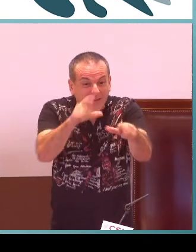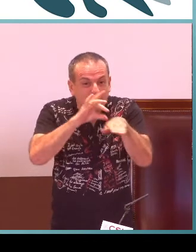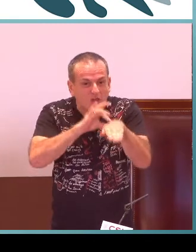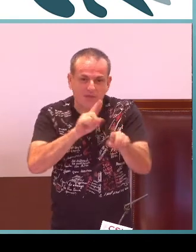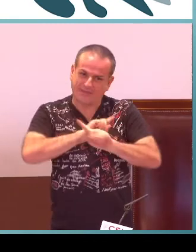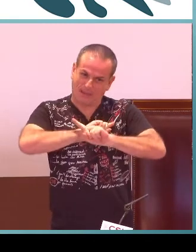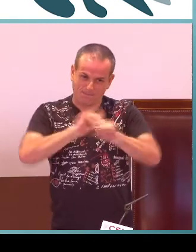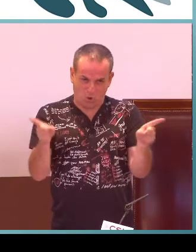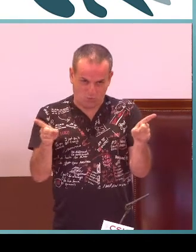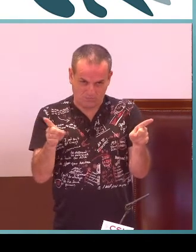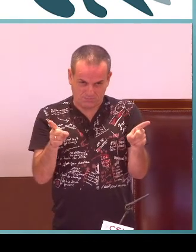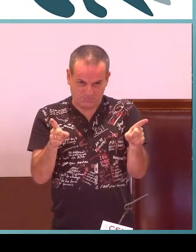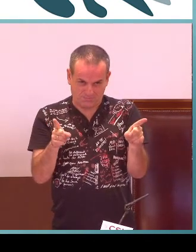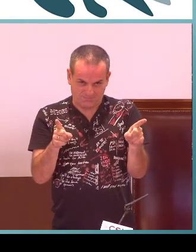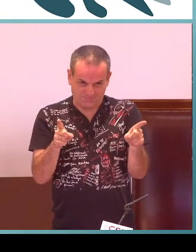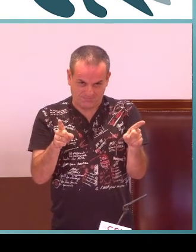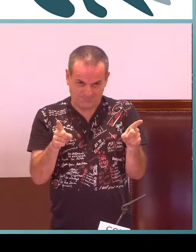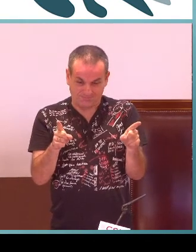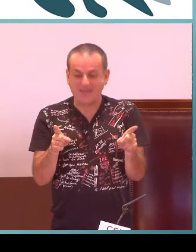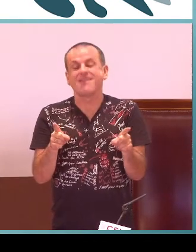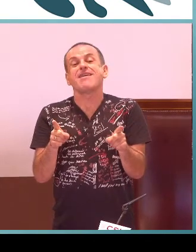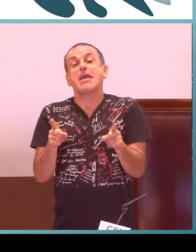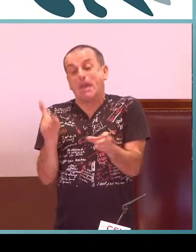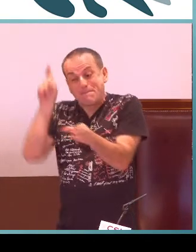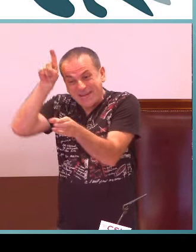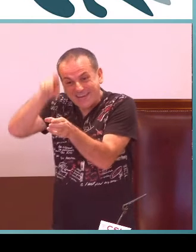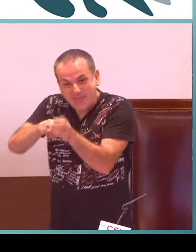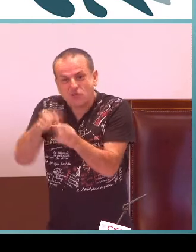Nosotros participamos, no participamos,